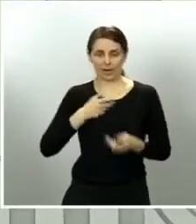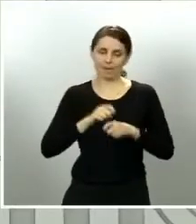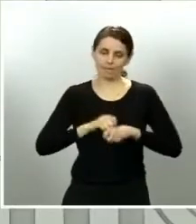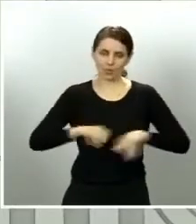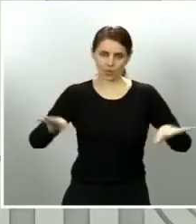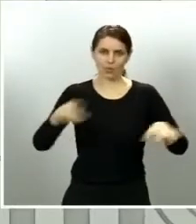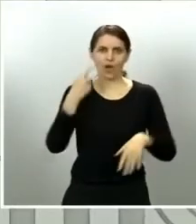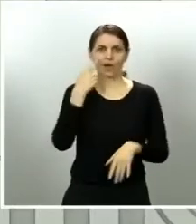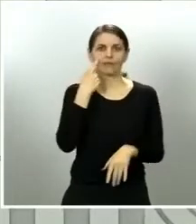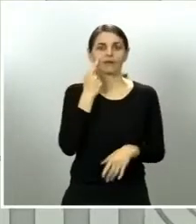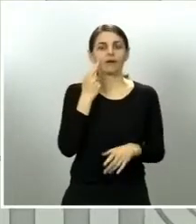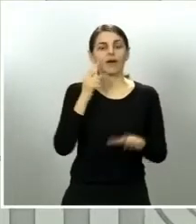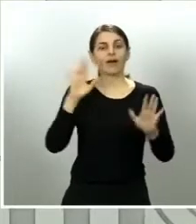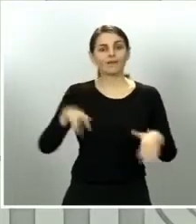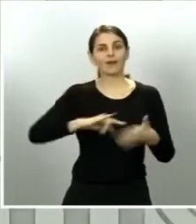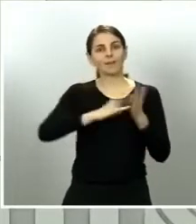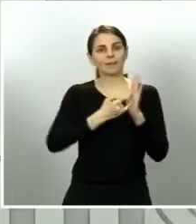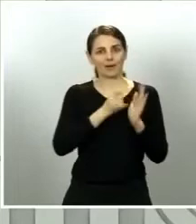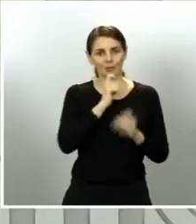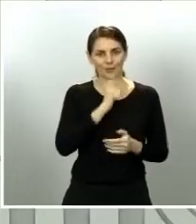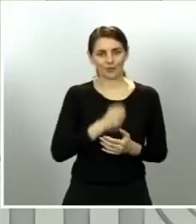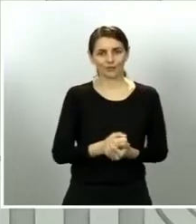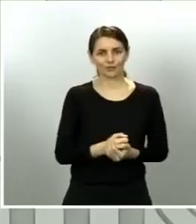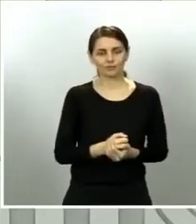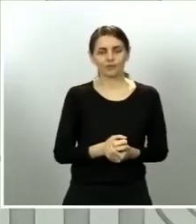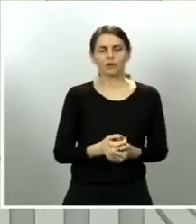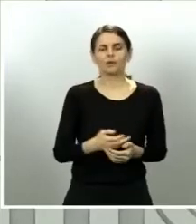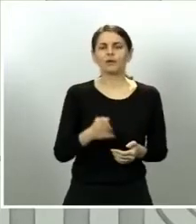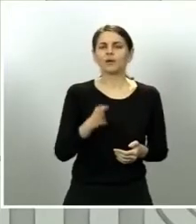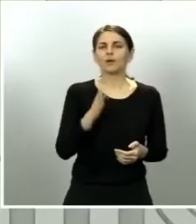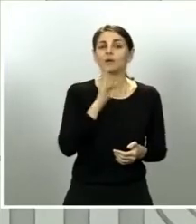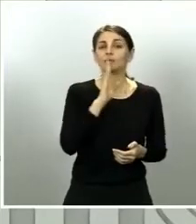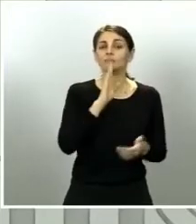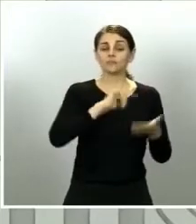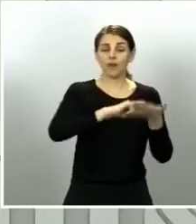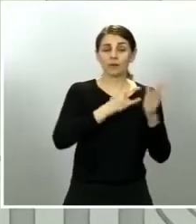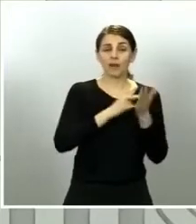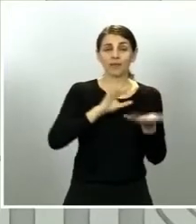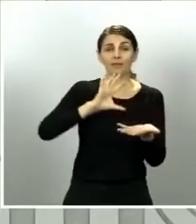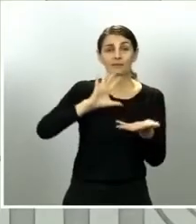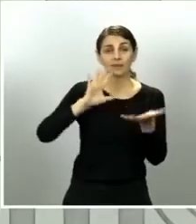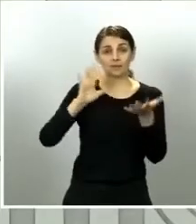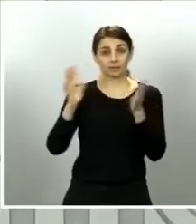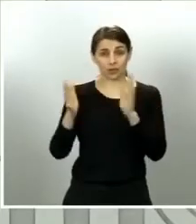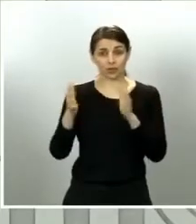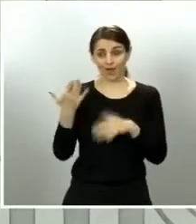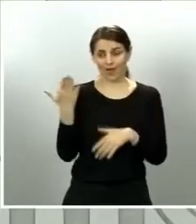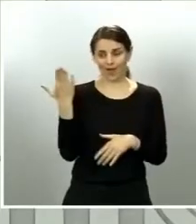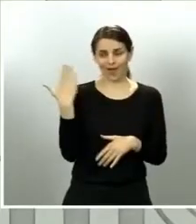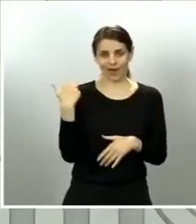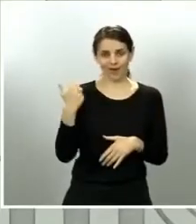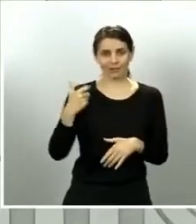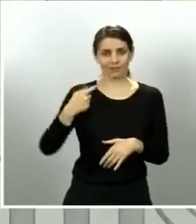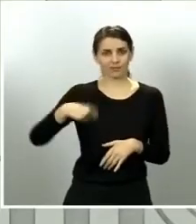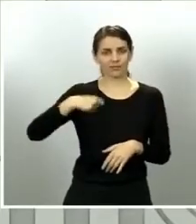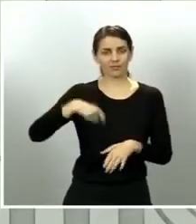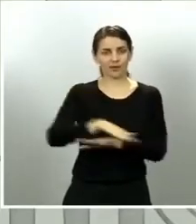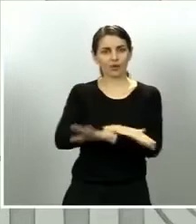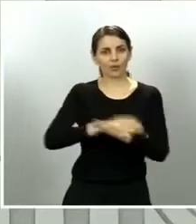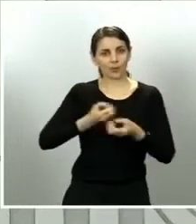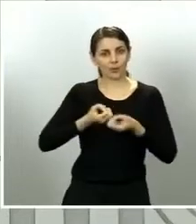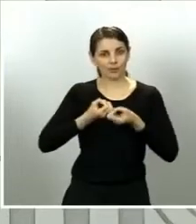antes el plan de transición a la nueva normalidad que presentó ayer el presidente del gobierno establece varias fases es un plan